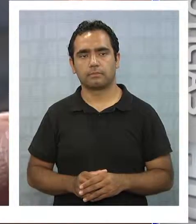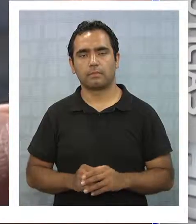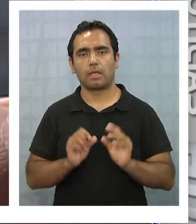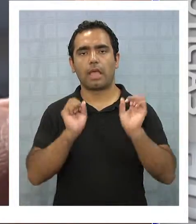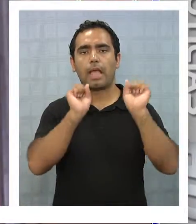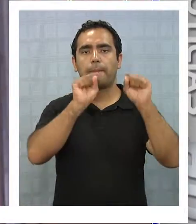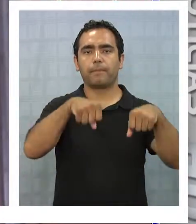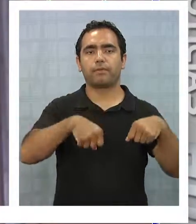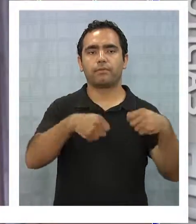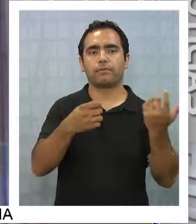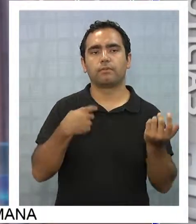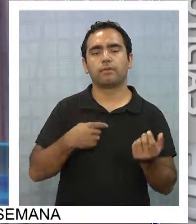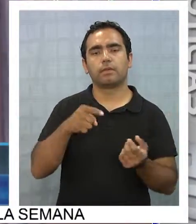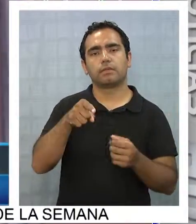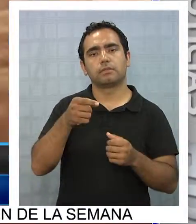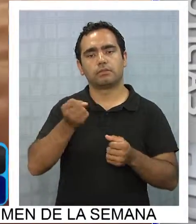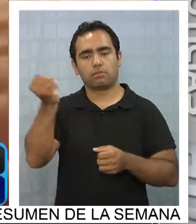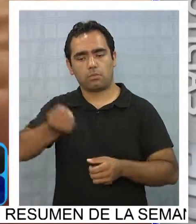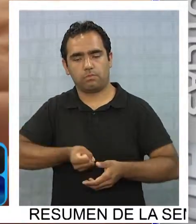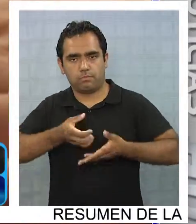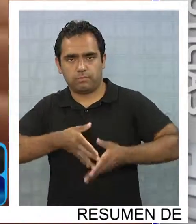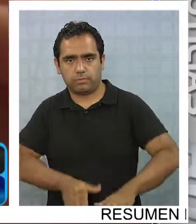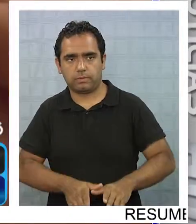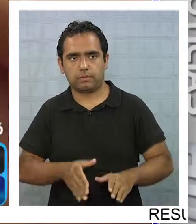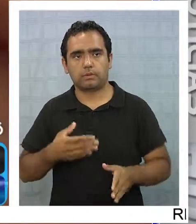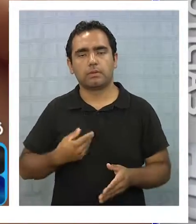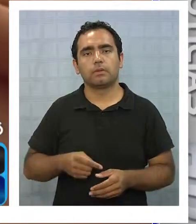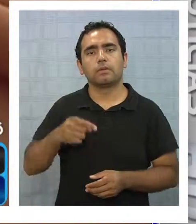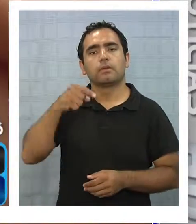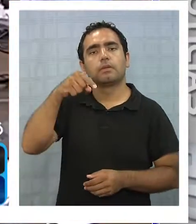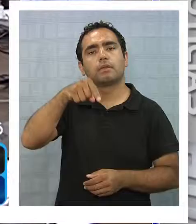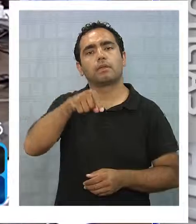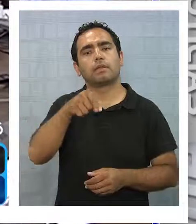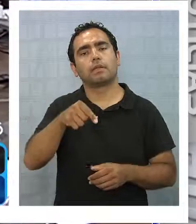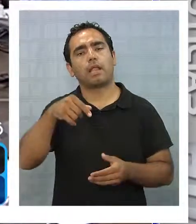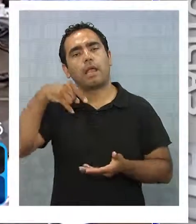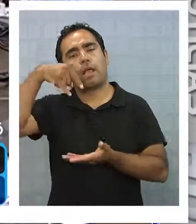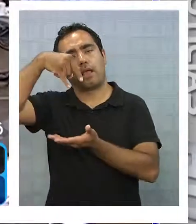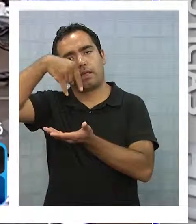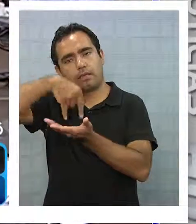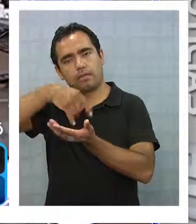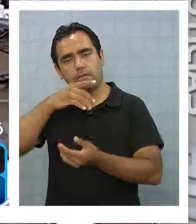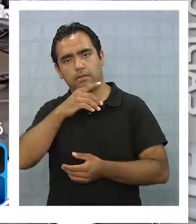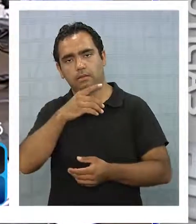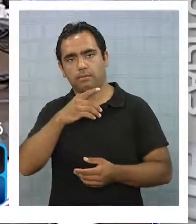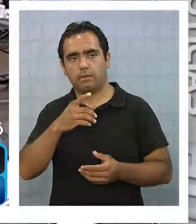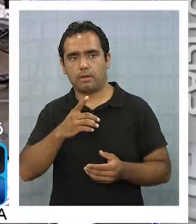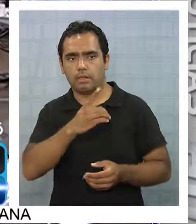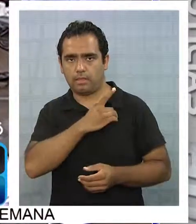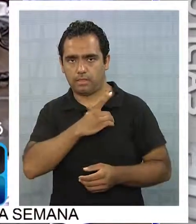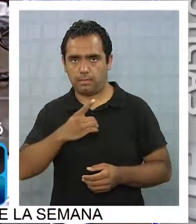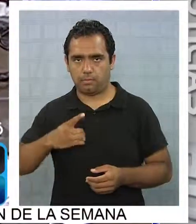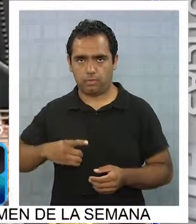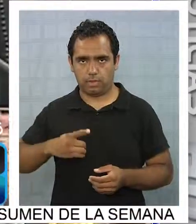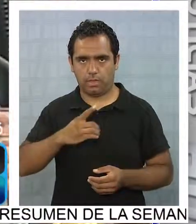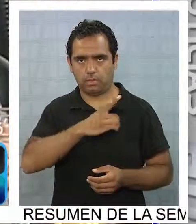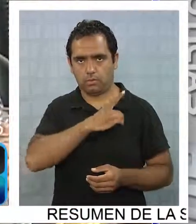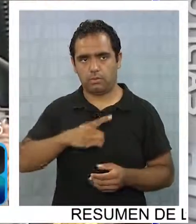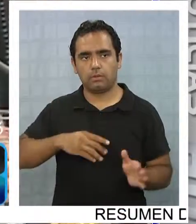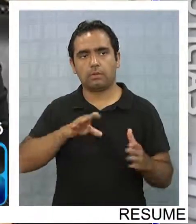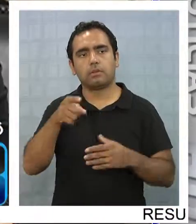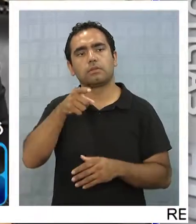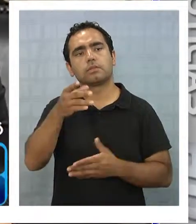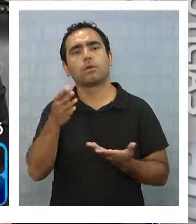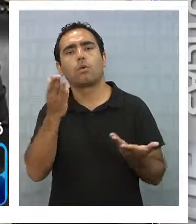Con la aprobación de la despenalización del aborto, en la Comisión de Constitución de la Cámara de Diputados, se abre un nuevo frente